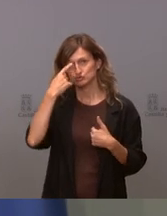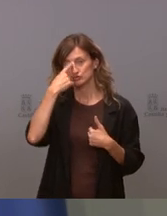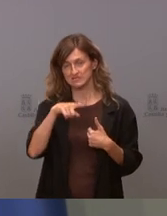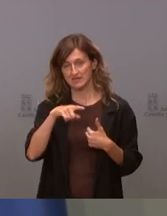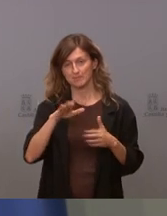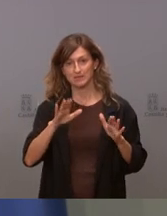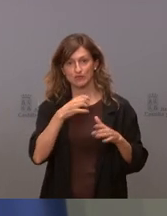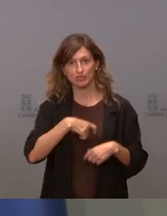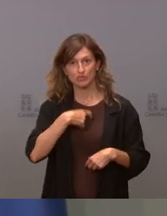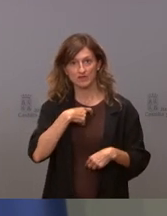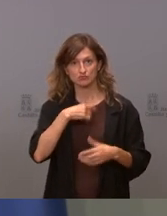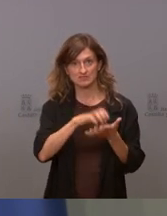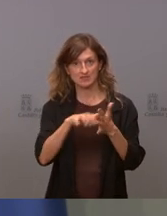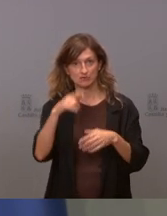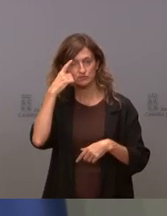todos los ciudadanos de la comunidad